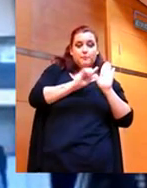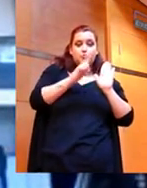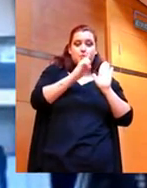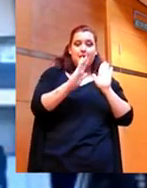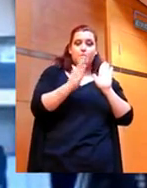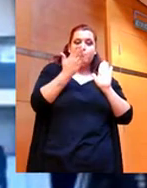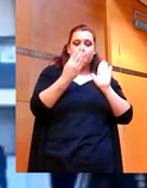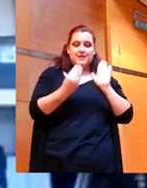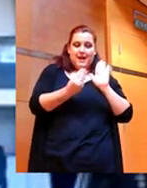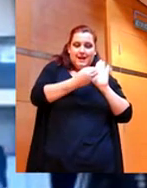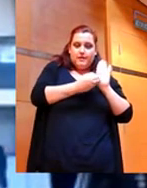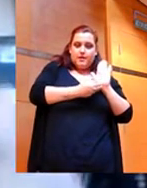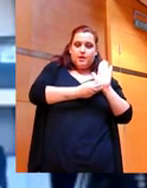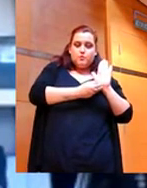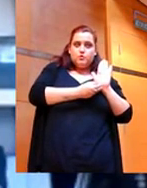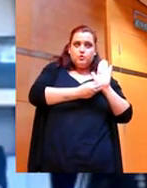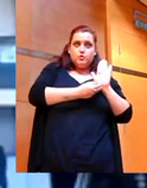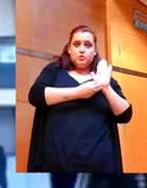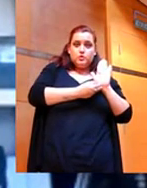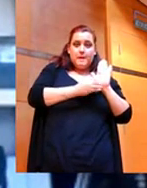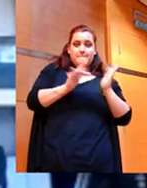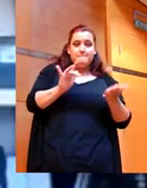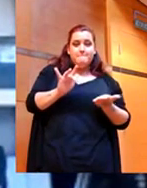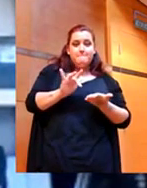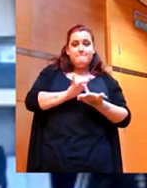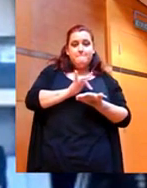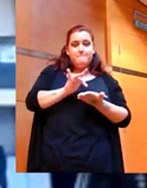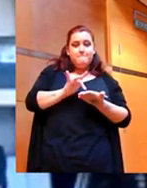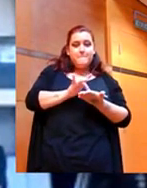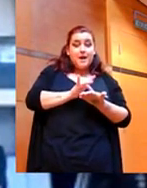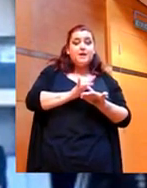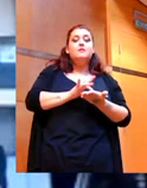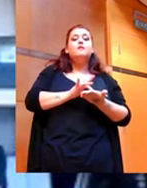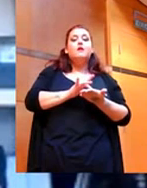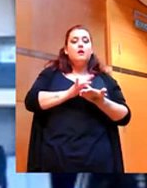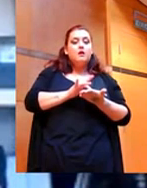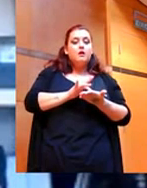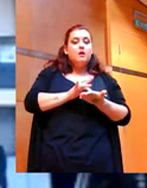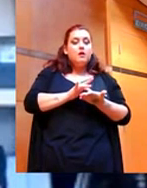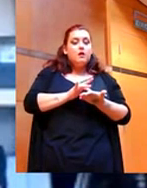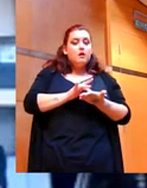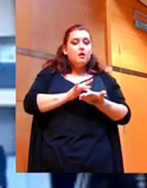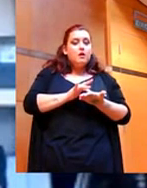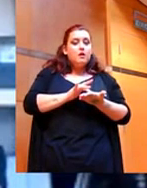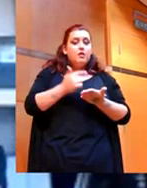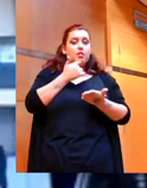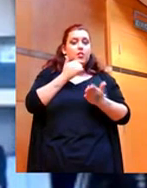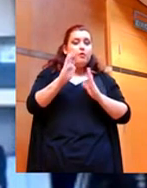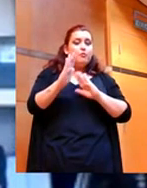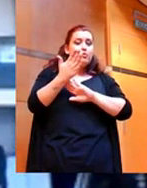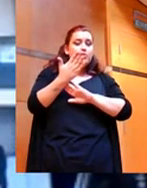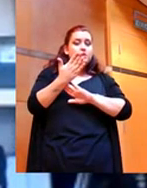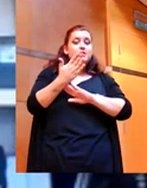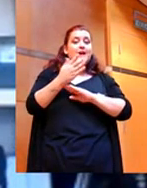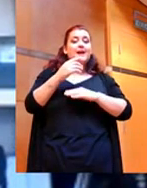en la parte en la que se propone la Diputación Provincial de Valencia y quiere expresar por medio de esta propuesta su orgullo y determinación al